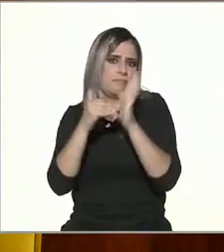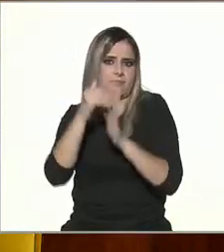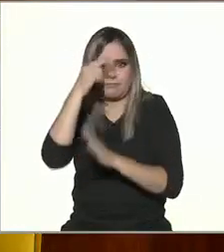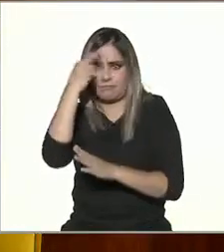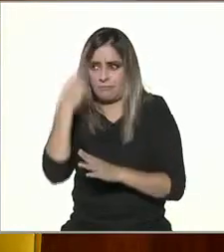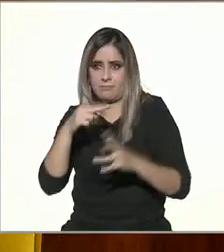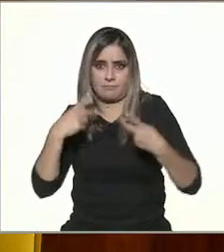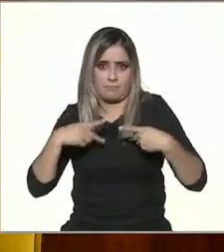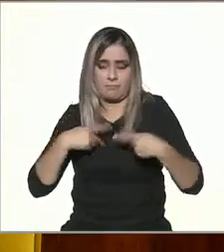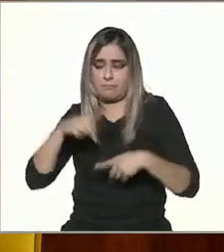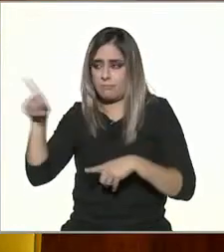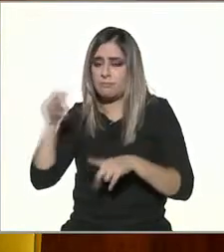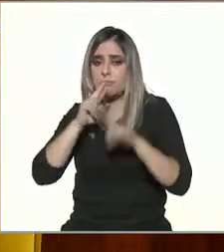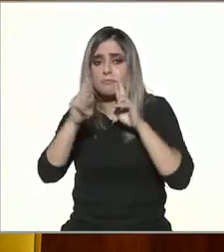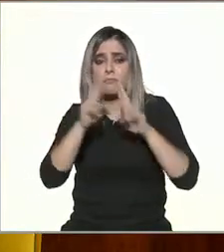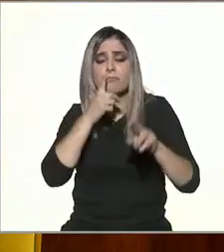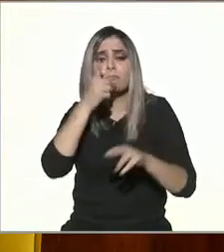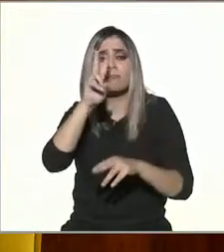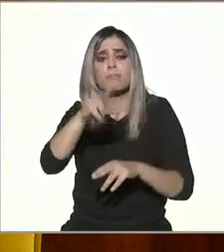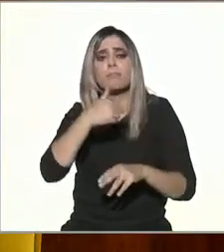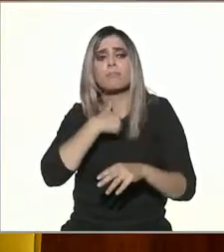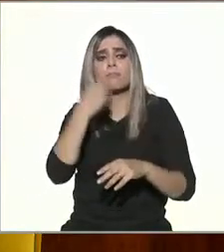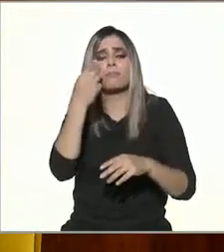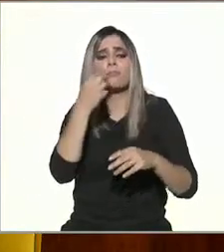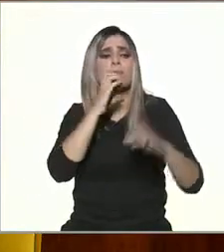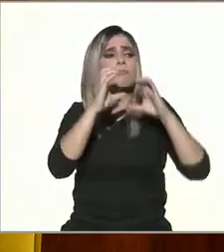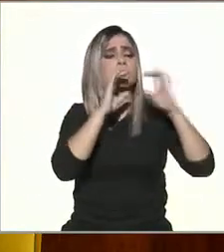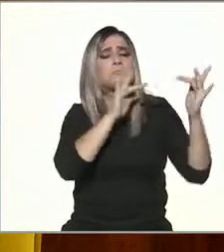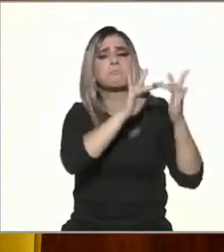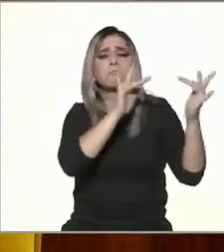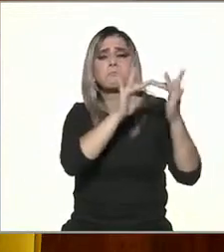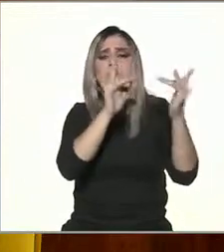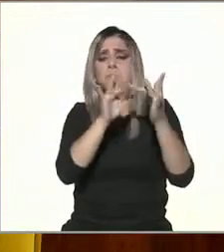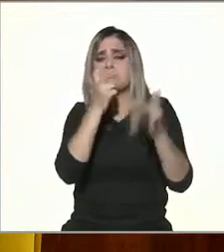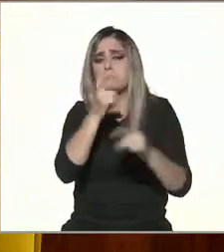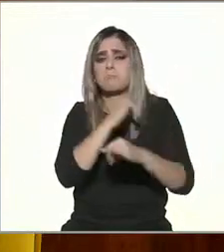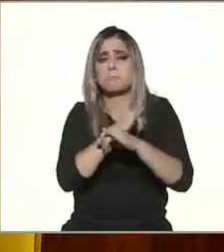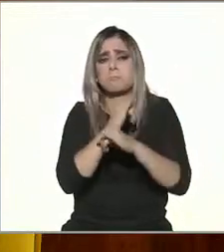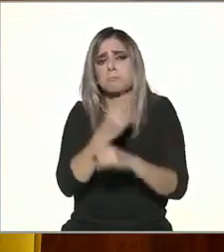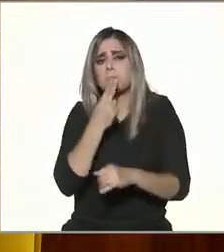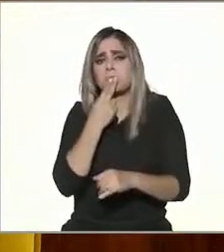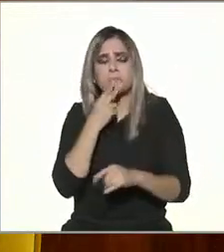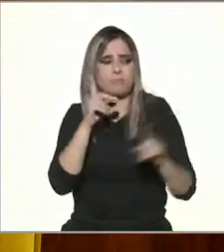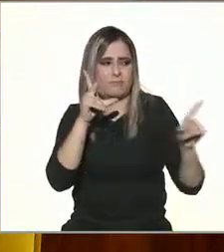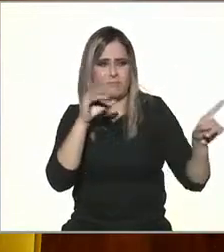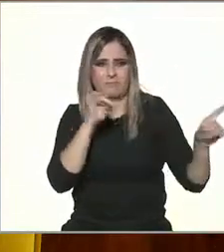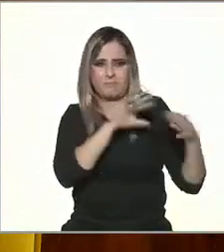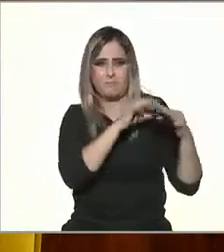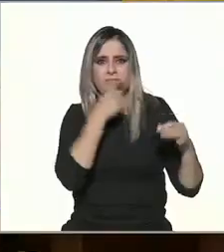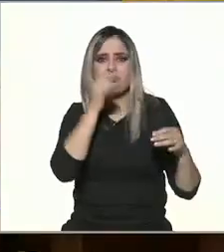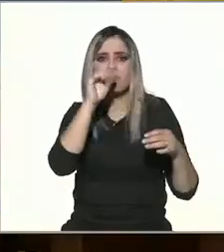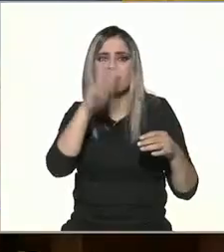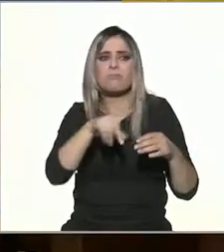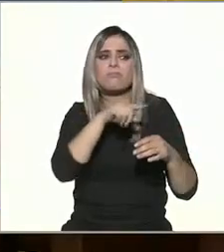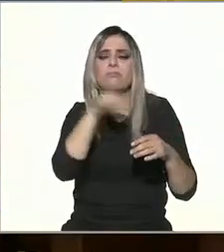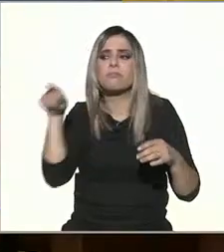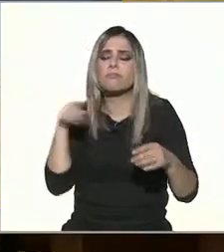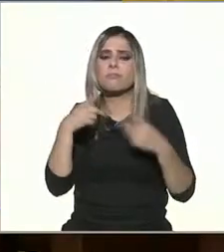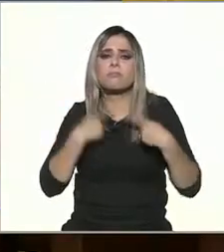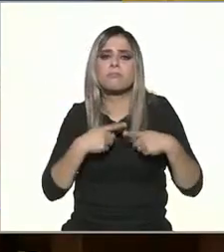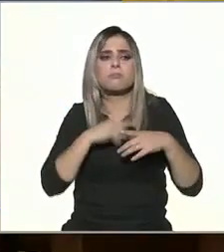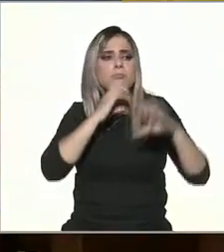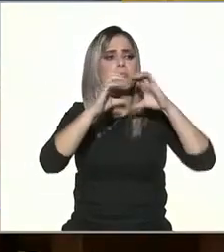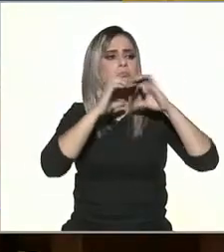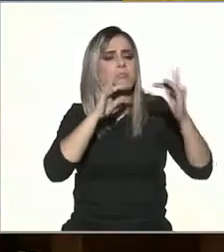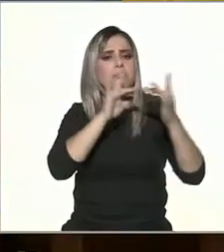mexicanos, lo utilizan para comunicarse. O simple y sencillamente, como lo decía Luis Ángel, una comunicación de ida y